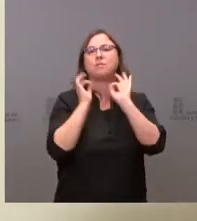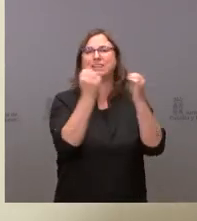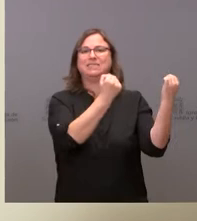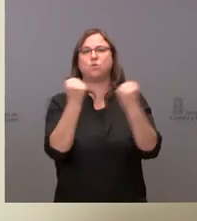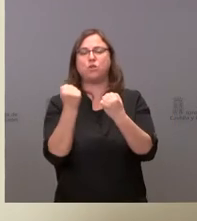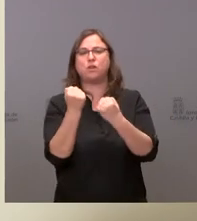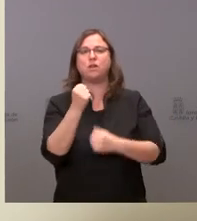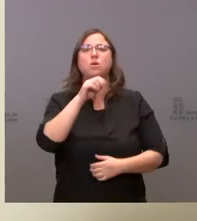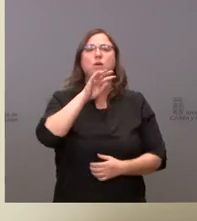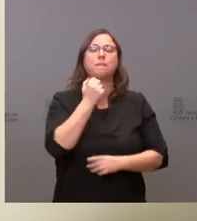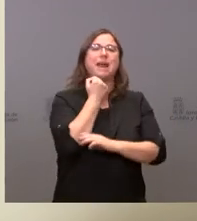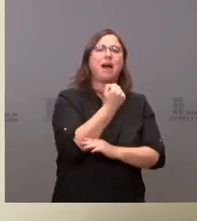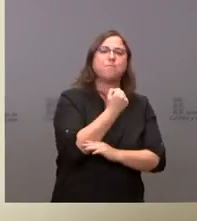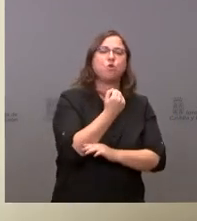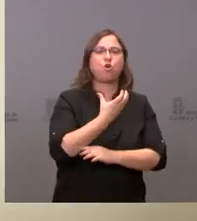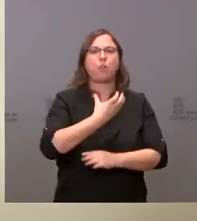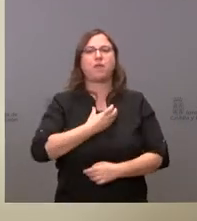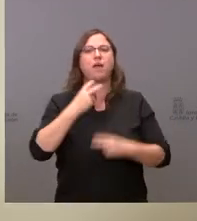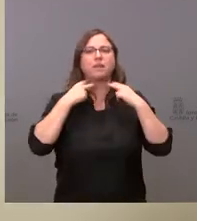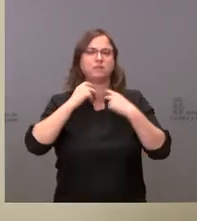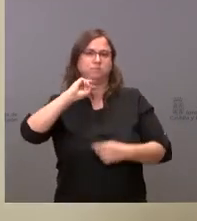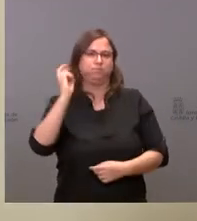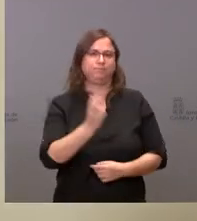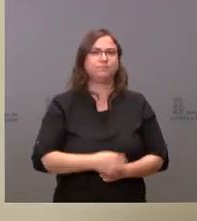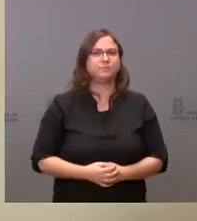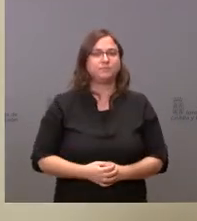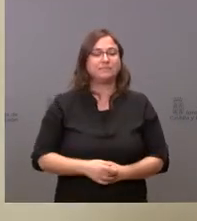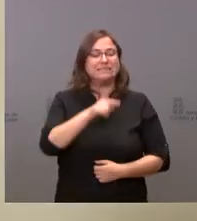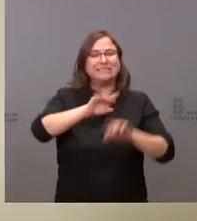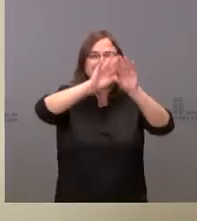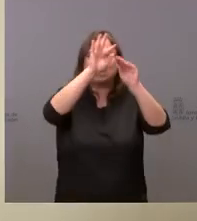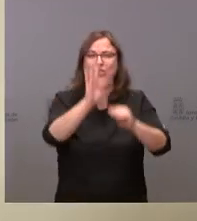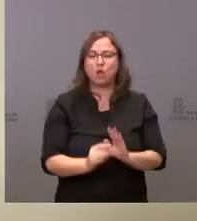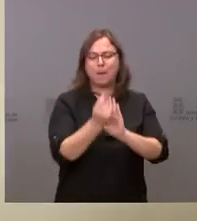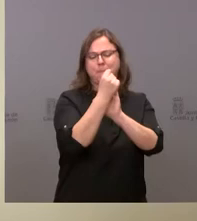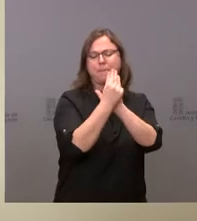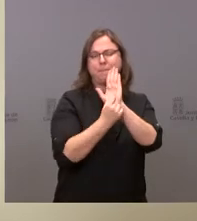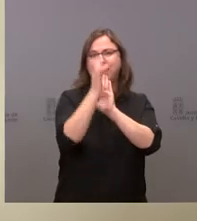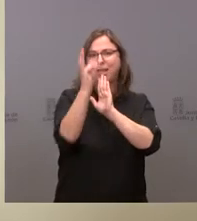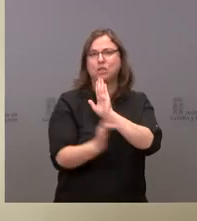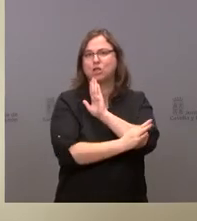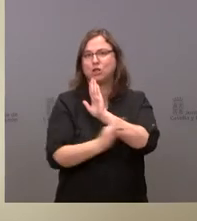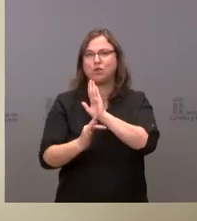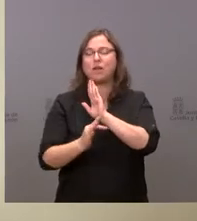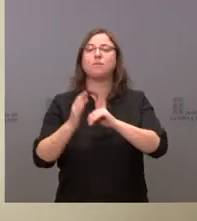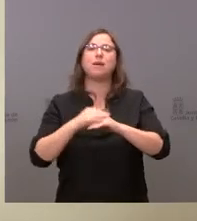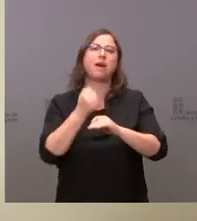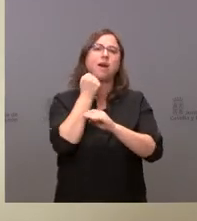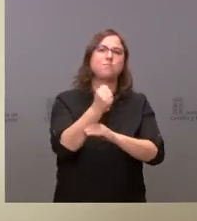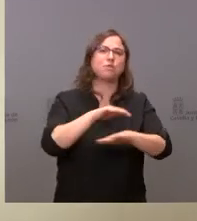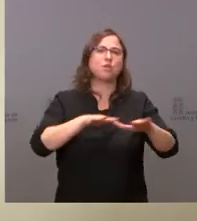de apoyo a entidades locales. Este es el conjunto de medidas de dinamización demográfica. En conjunto,